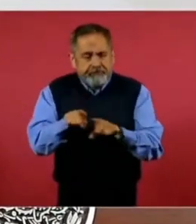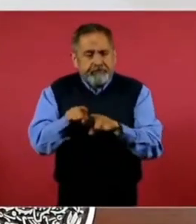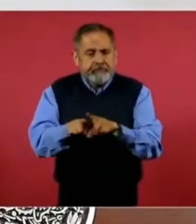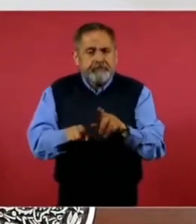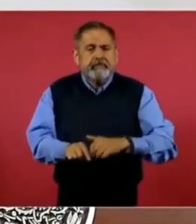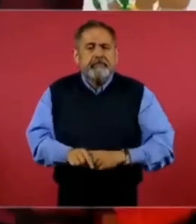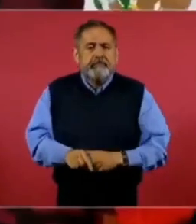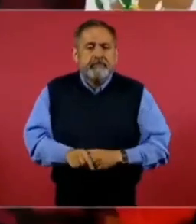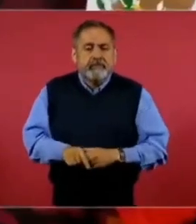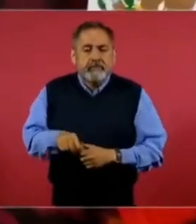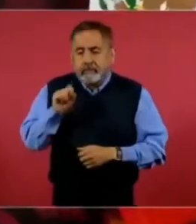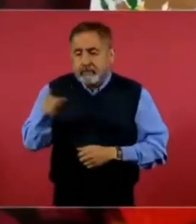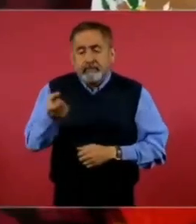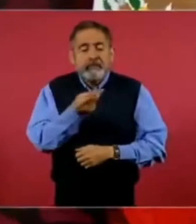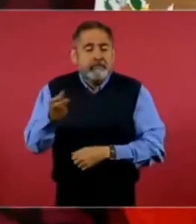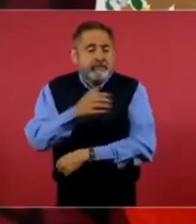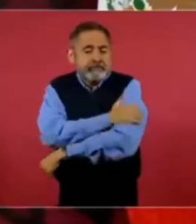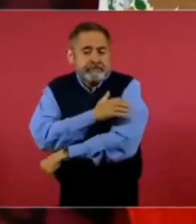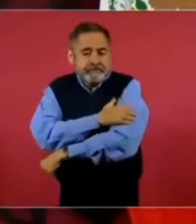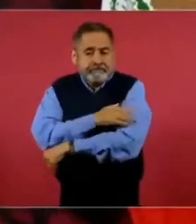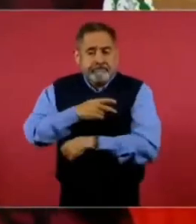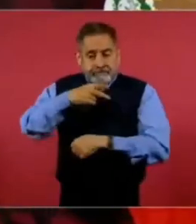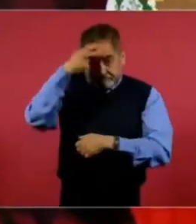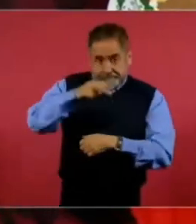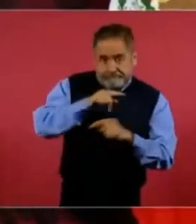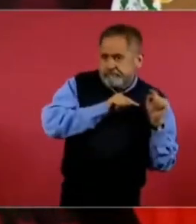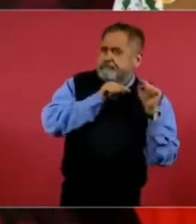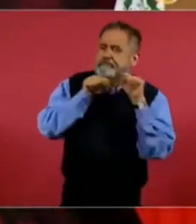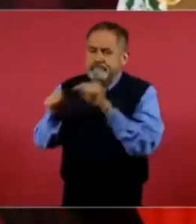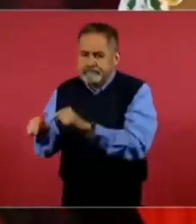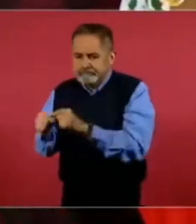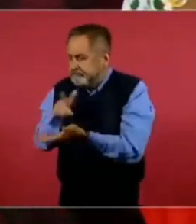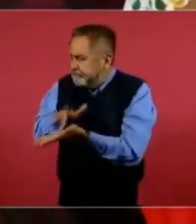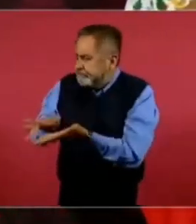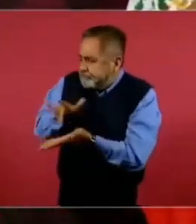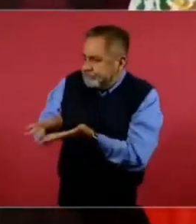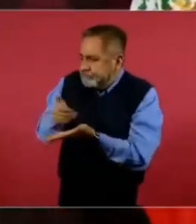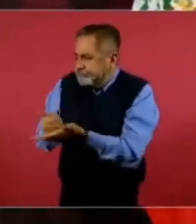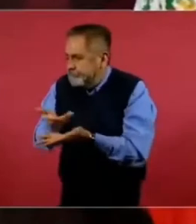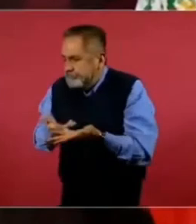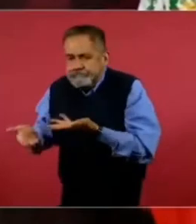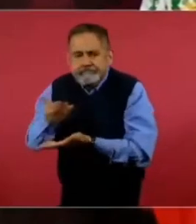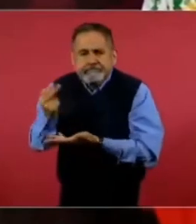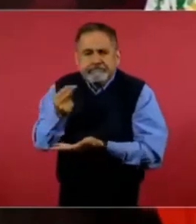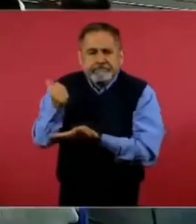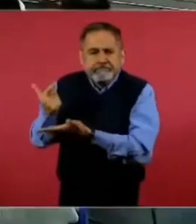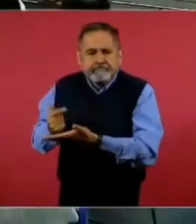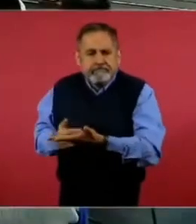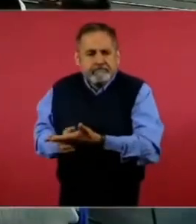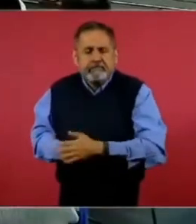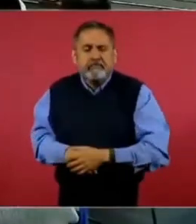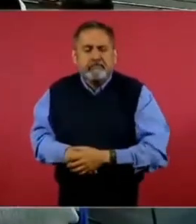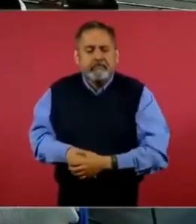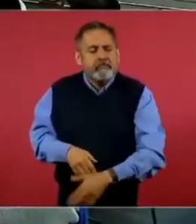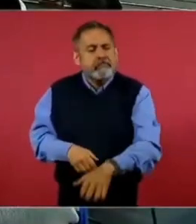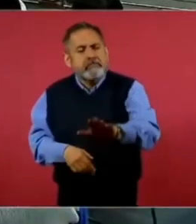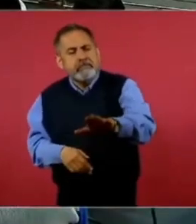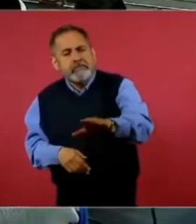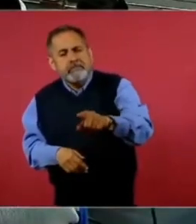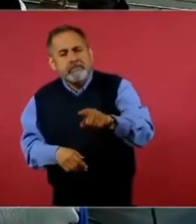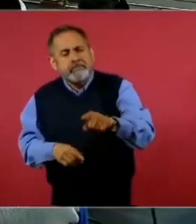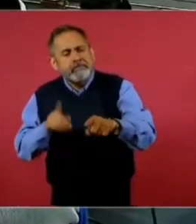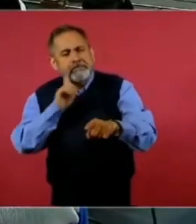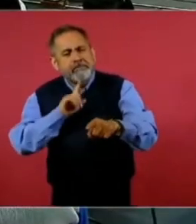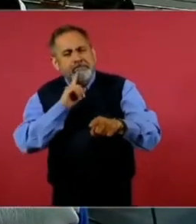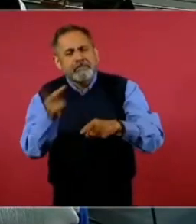están brigadistas nuestros apoyándolos. ¿Cuál es, digamos, su percepción en